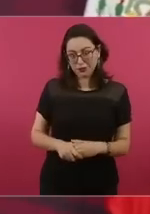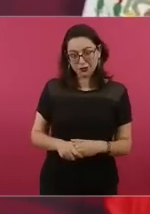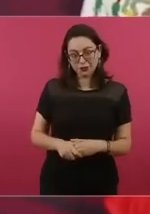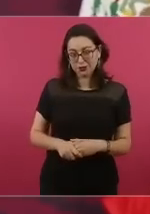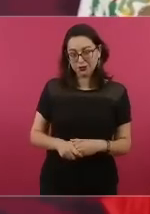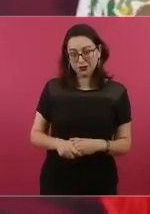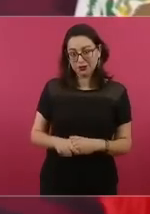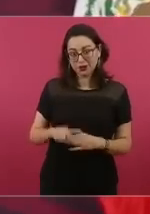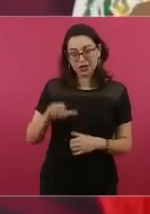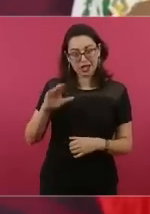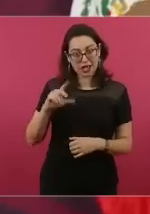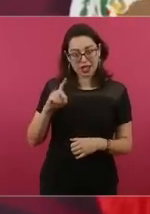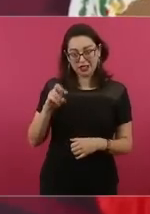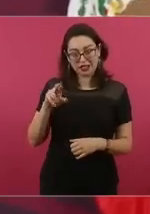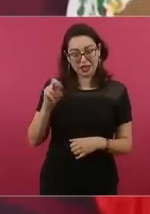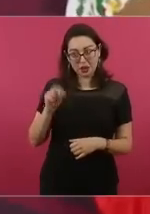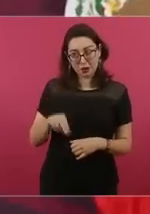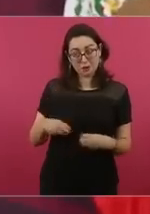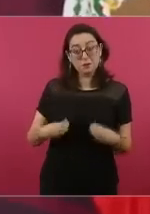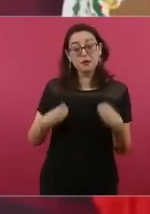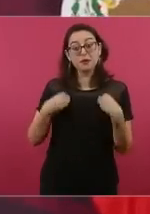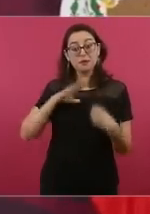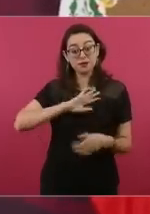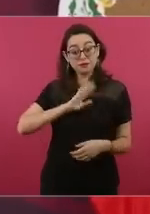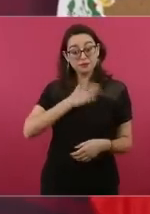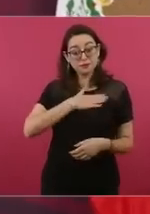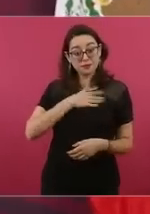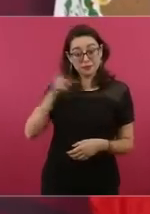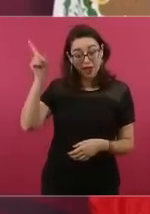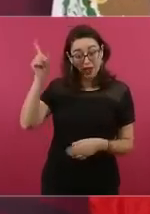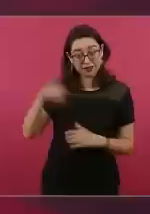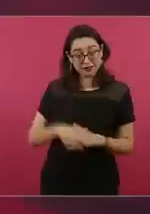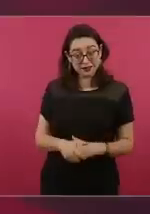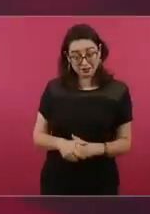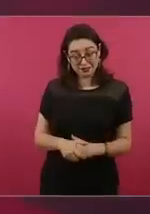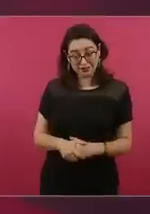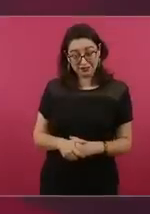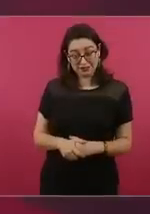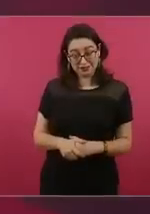está poniendo mensajes. Ayer vimos uno, pues.